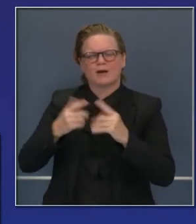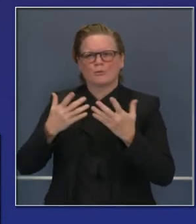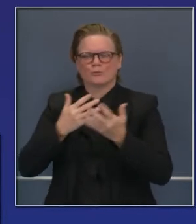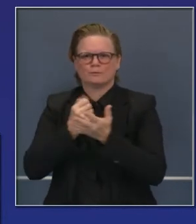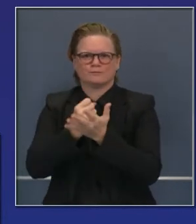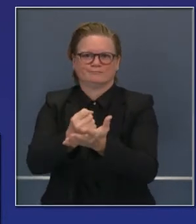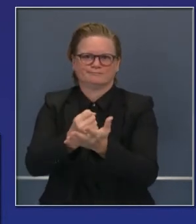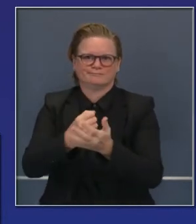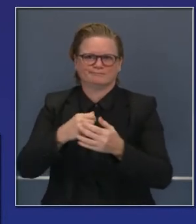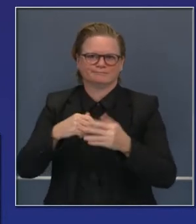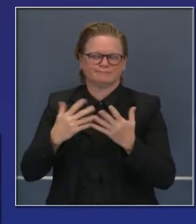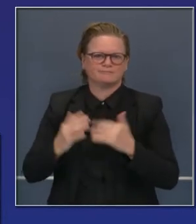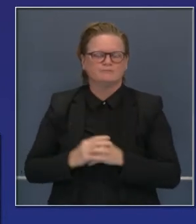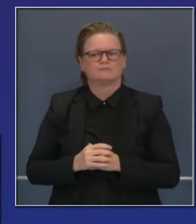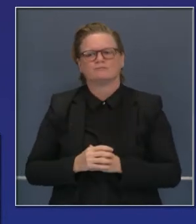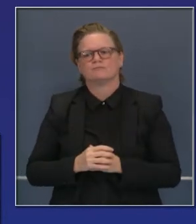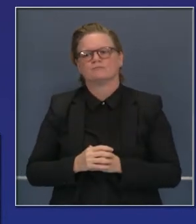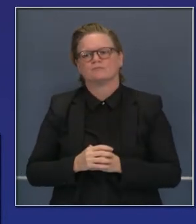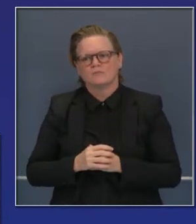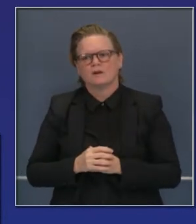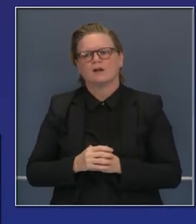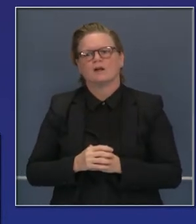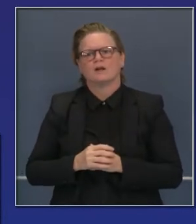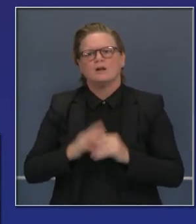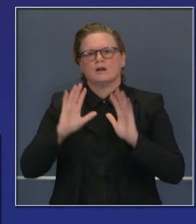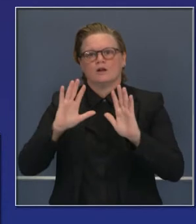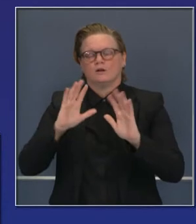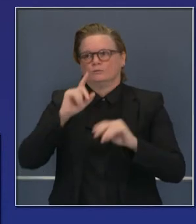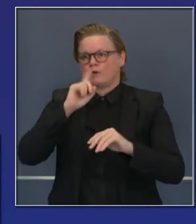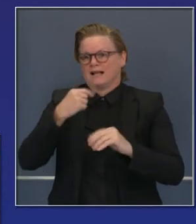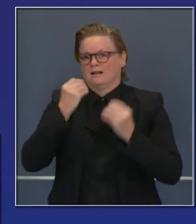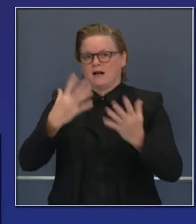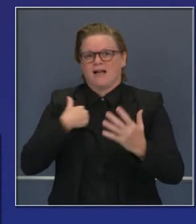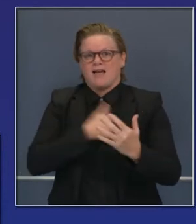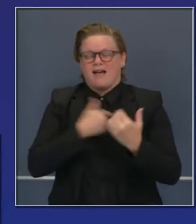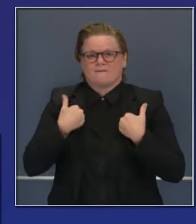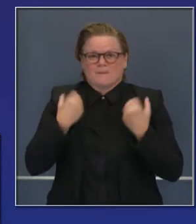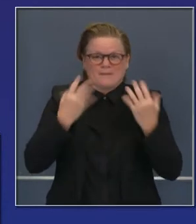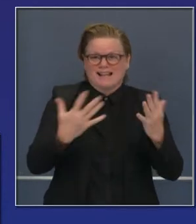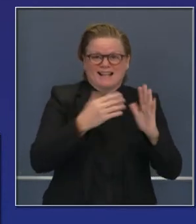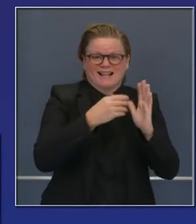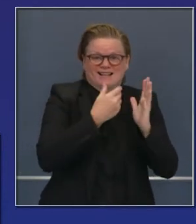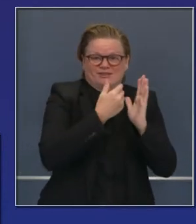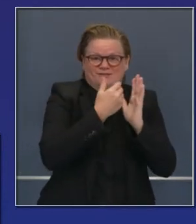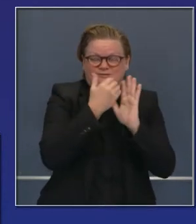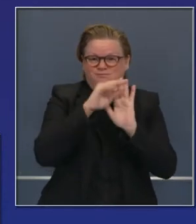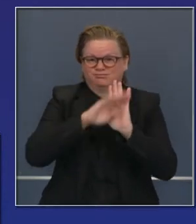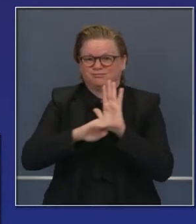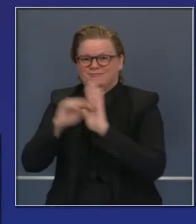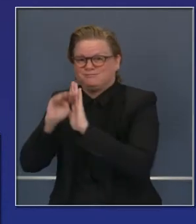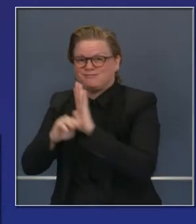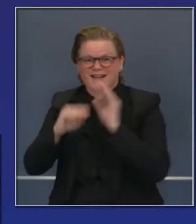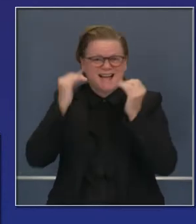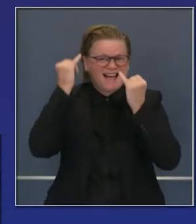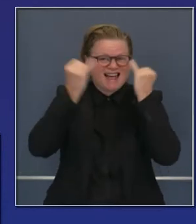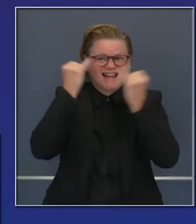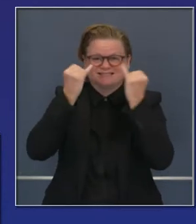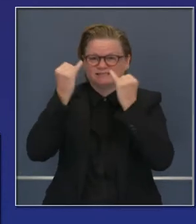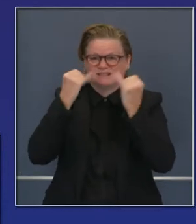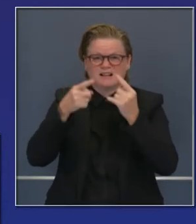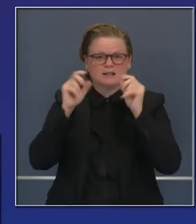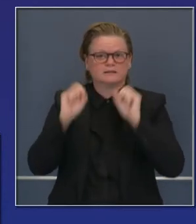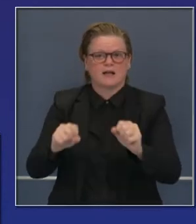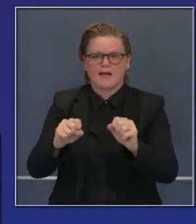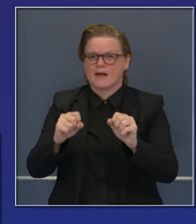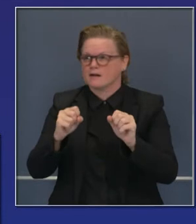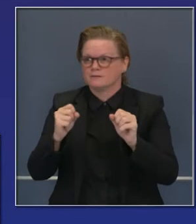queríamos lograr. Pero seguimos trabajando, tenemos toda una lista de cosas en que estamos involucrados activamente con